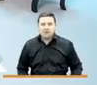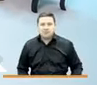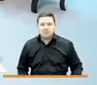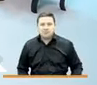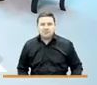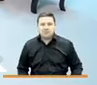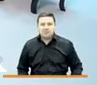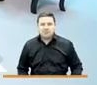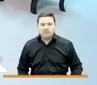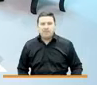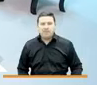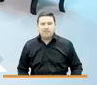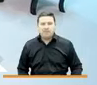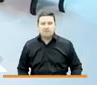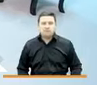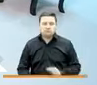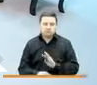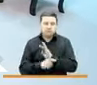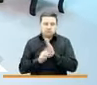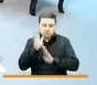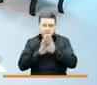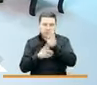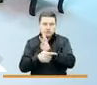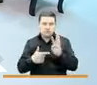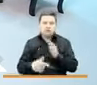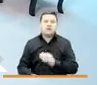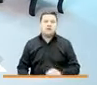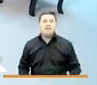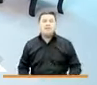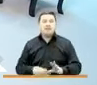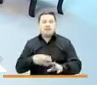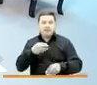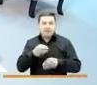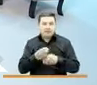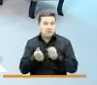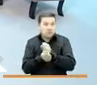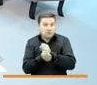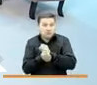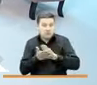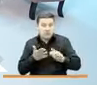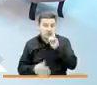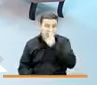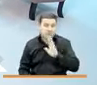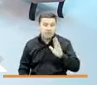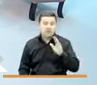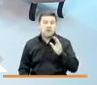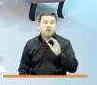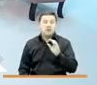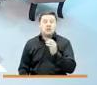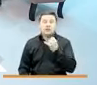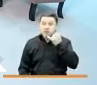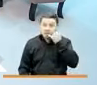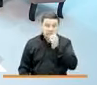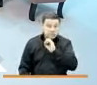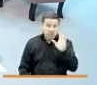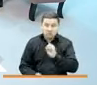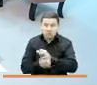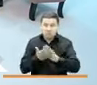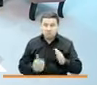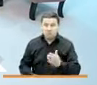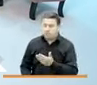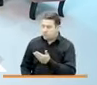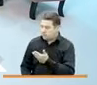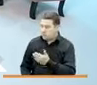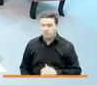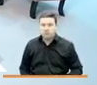.co, prosperidadsocial.gov.co. Además, la línea gratuita nacional 018-095-1100,